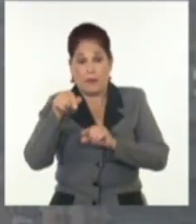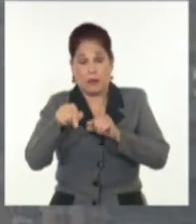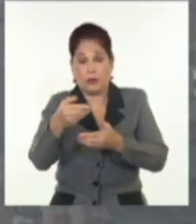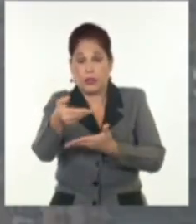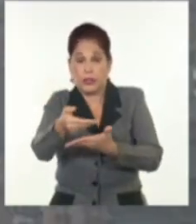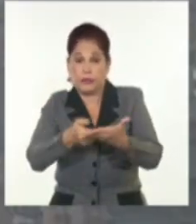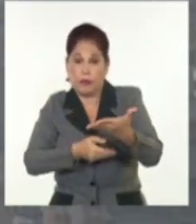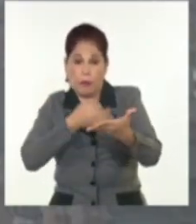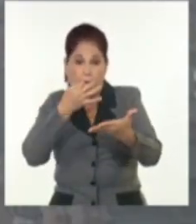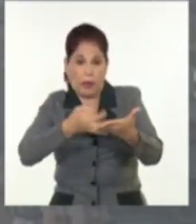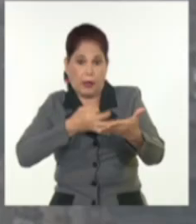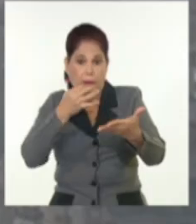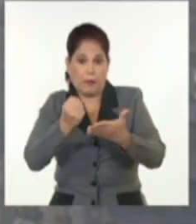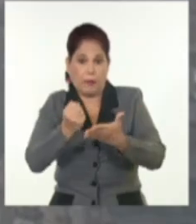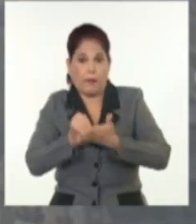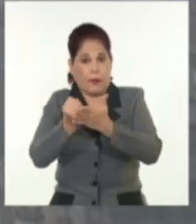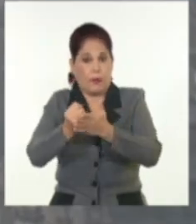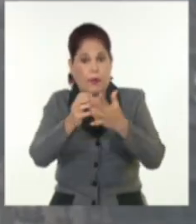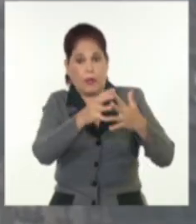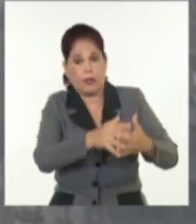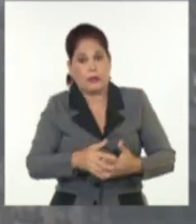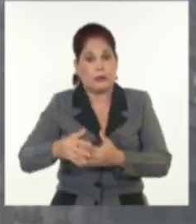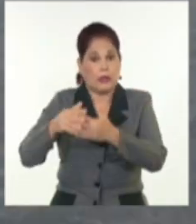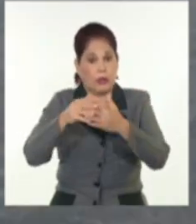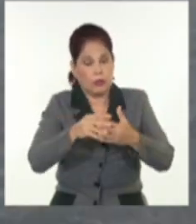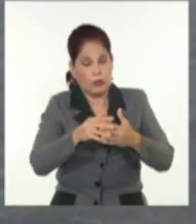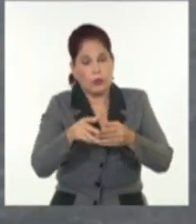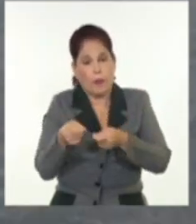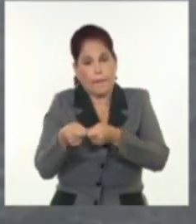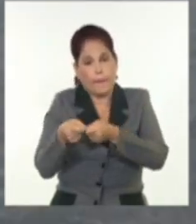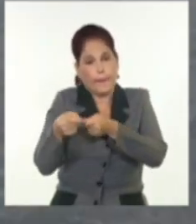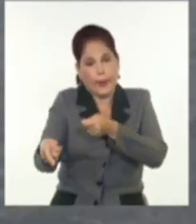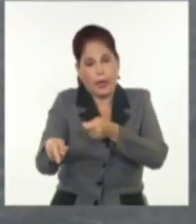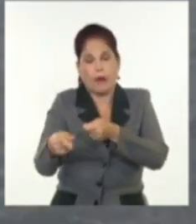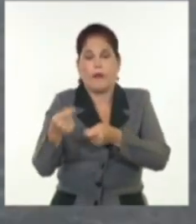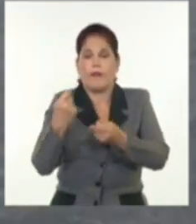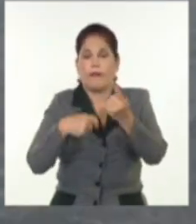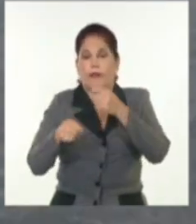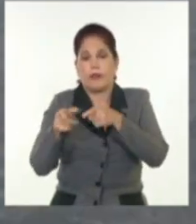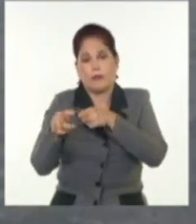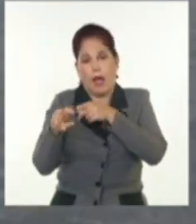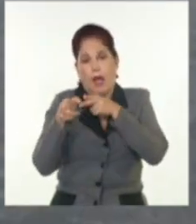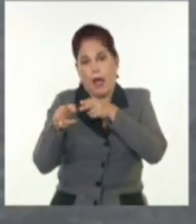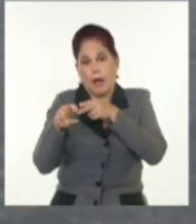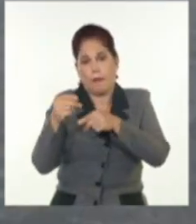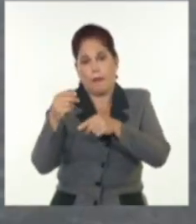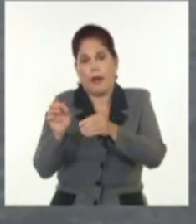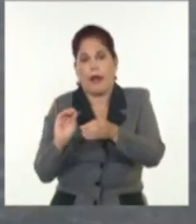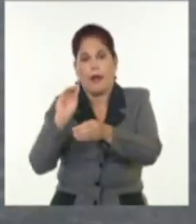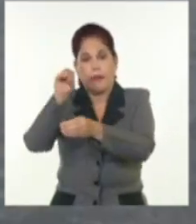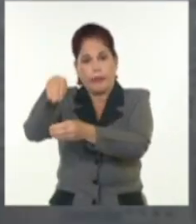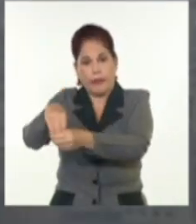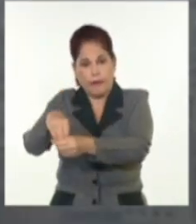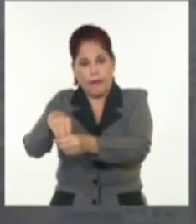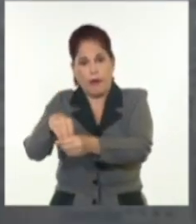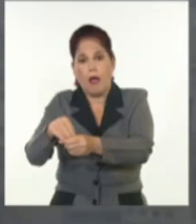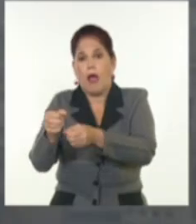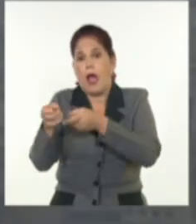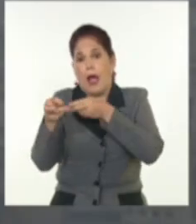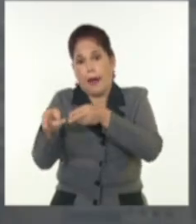detalla que el apoyo norteamericano a Tel Aviv incluye financiación, ventas de armas y transferencias desde depósitos de armamentos